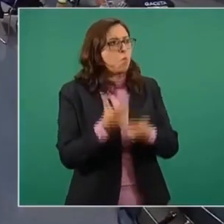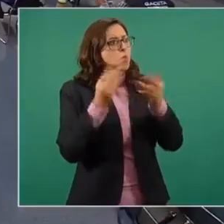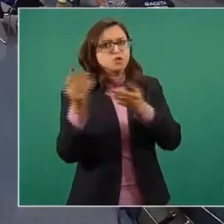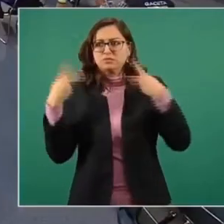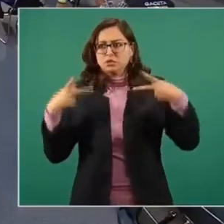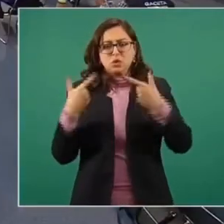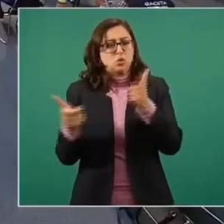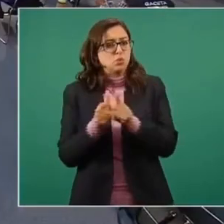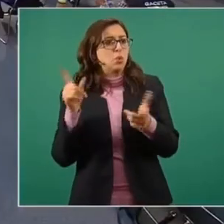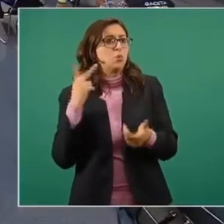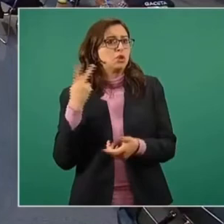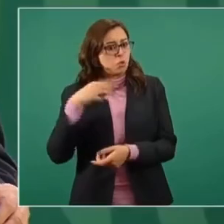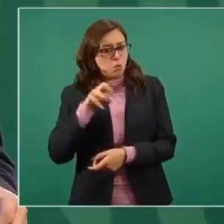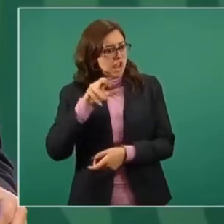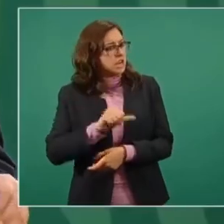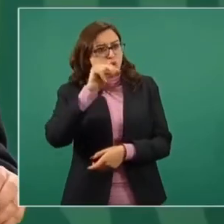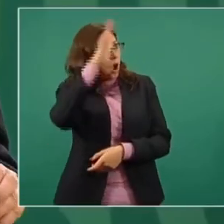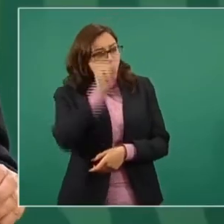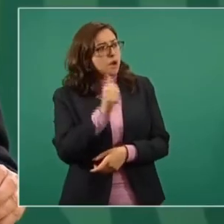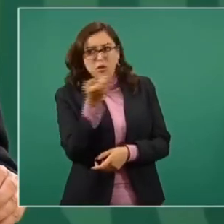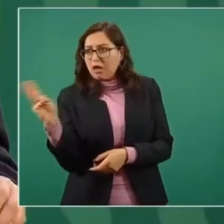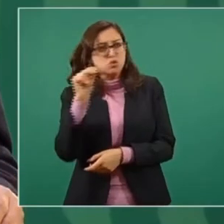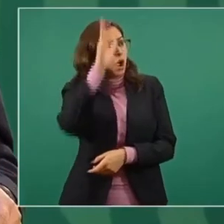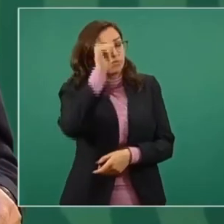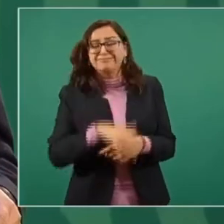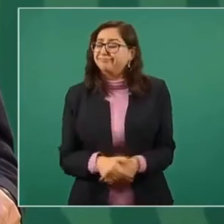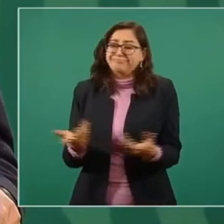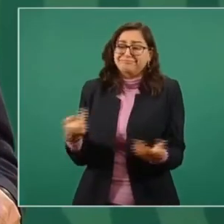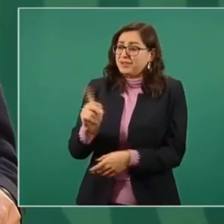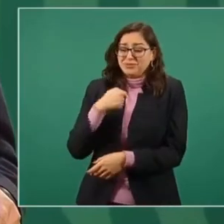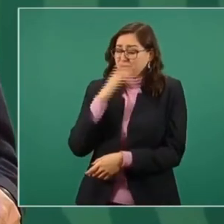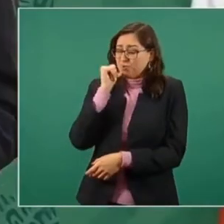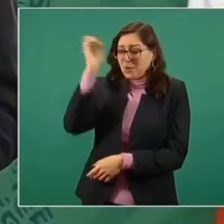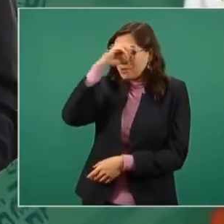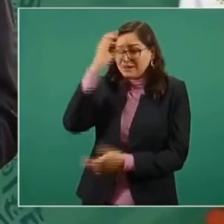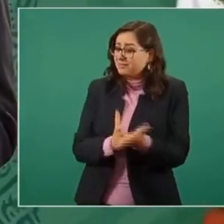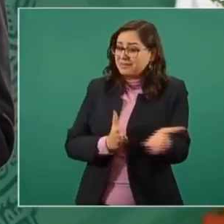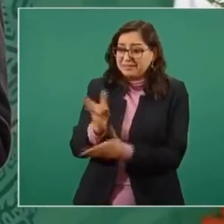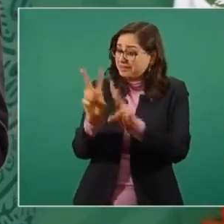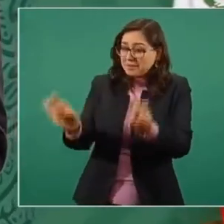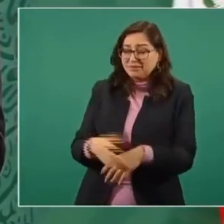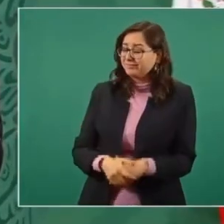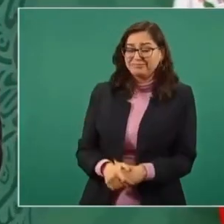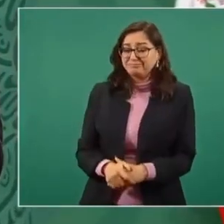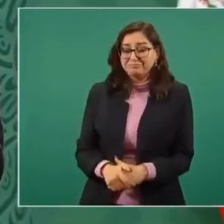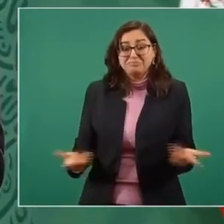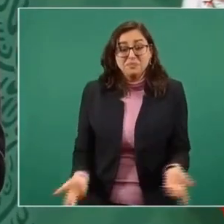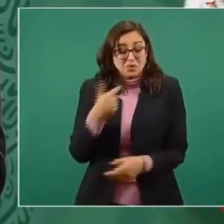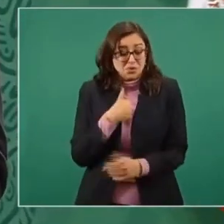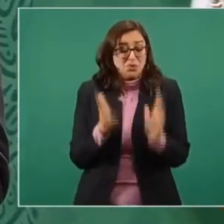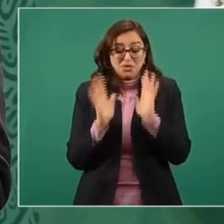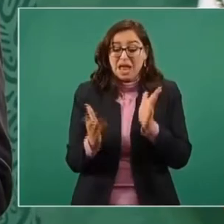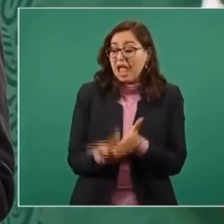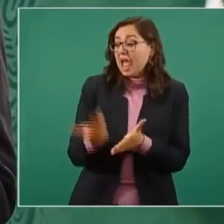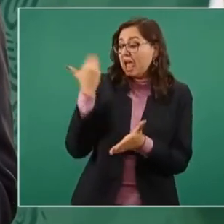están en contra de esta opinión. yo no tengo por qué opinar en este caso. Ya mencioné, y nada más por